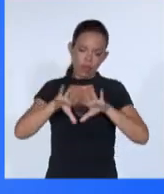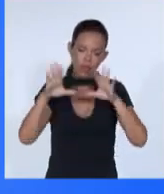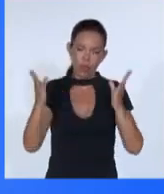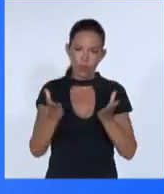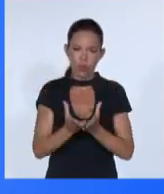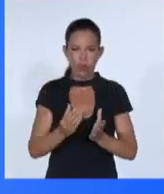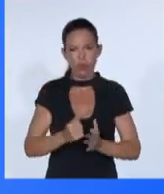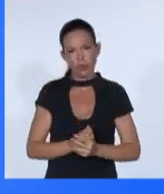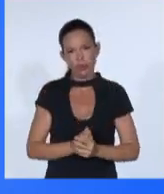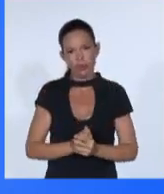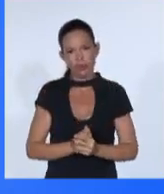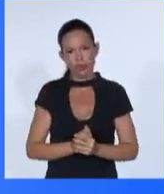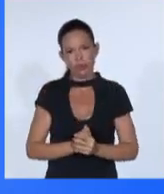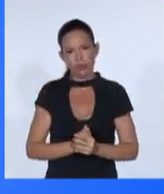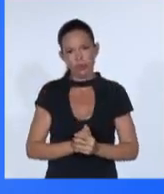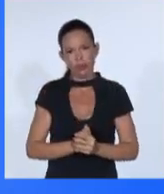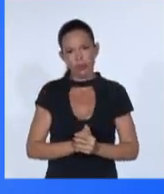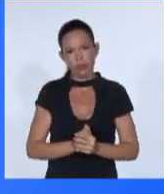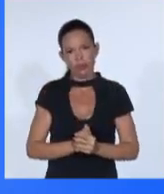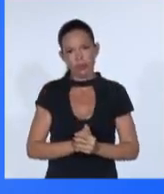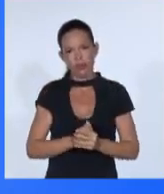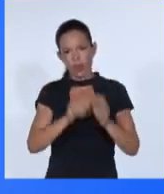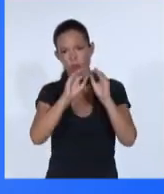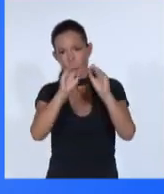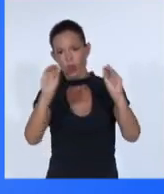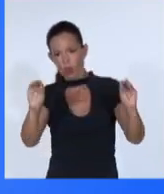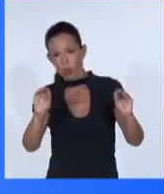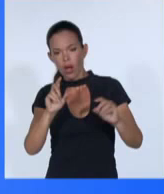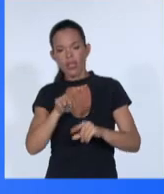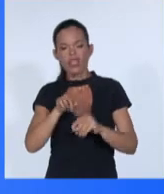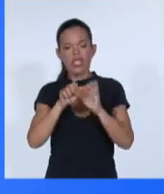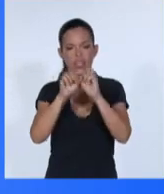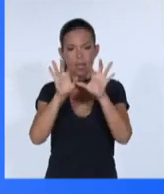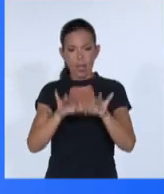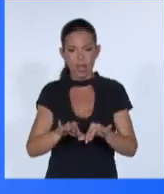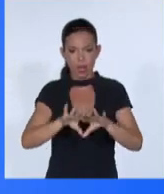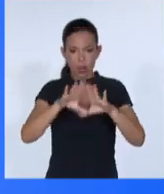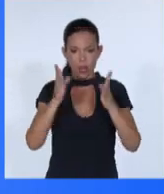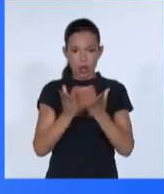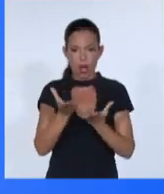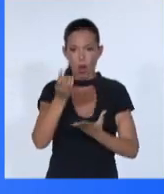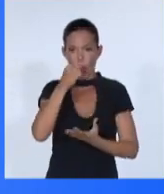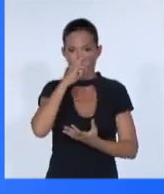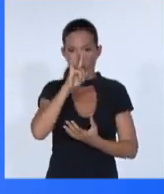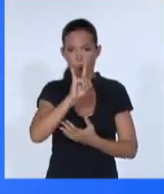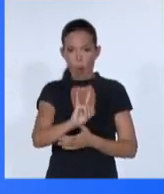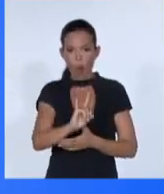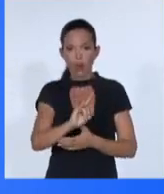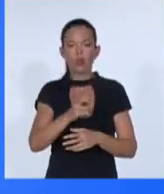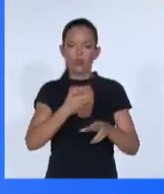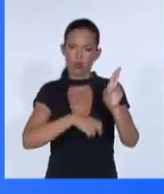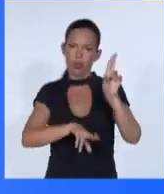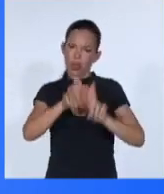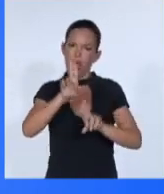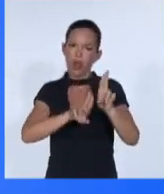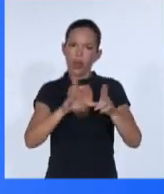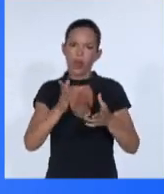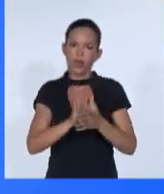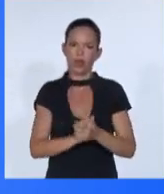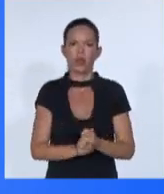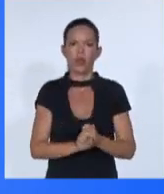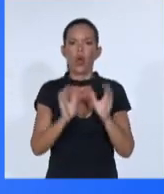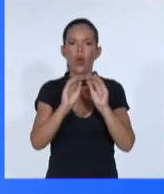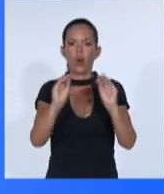llamamiento fue ampliamente apoyado por el Secretario General, quien exhortó a esta cumbre a corregir las injusticias históricas